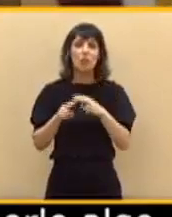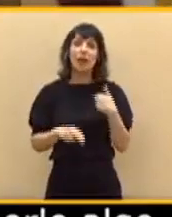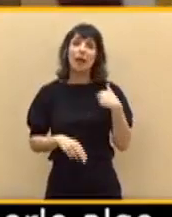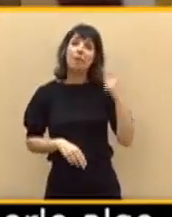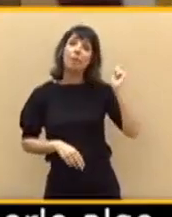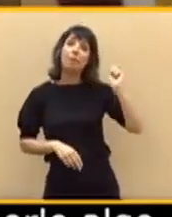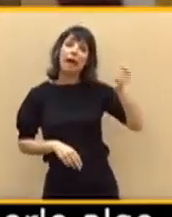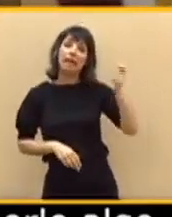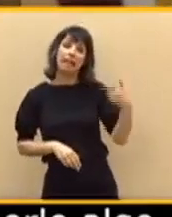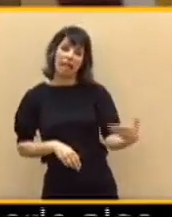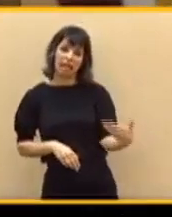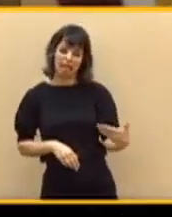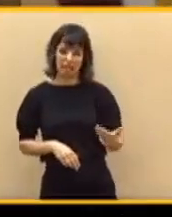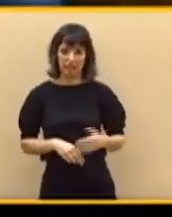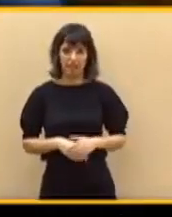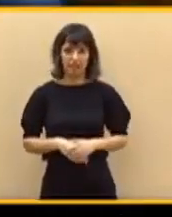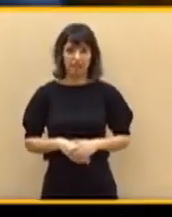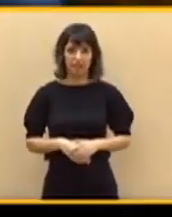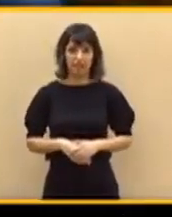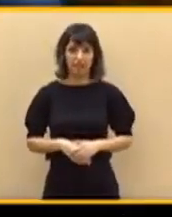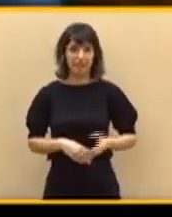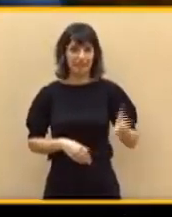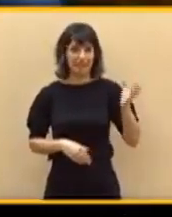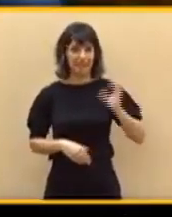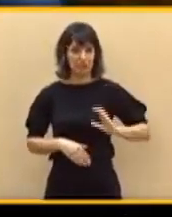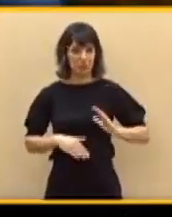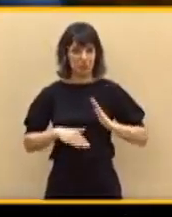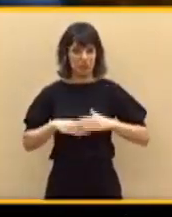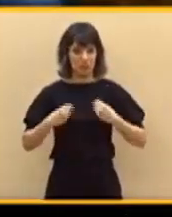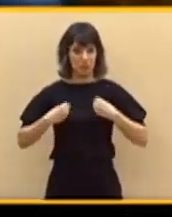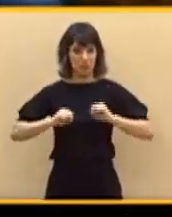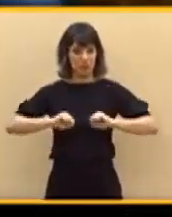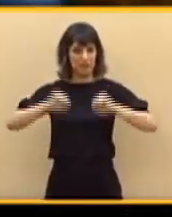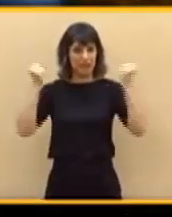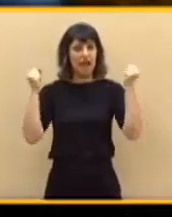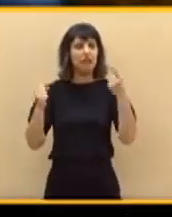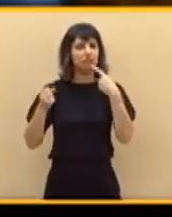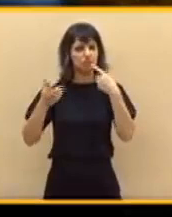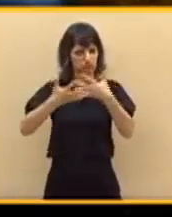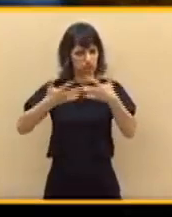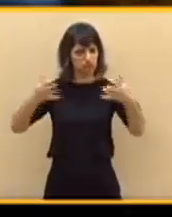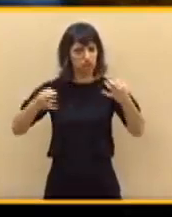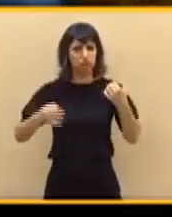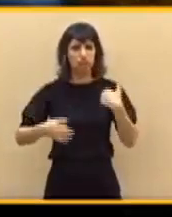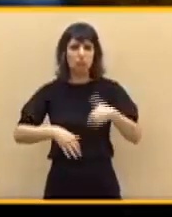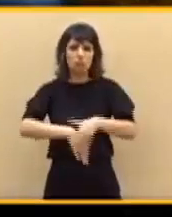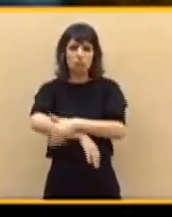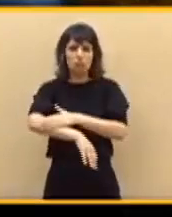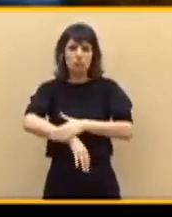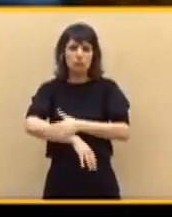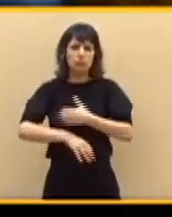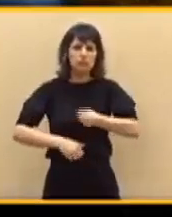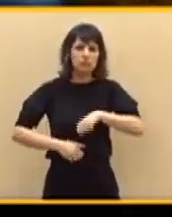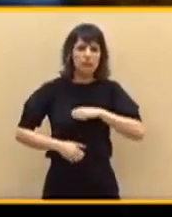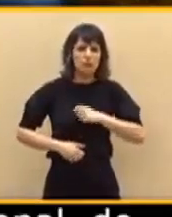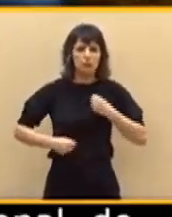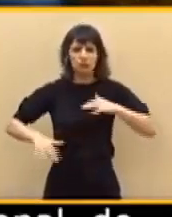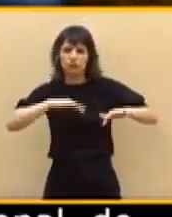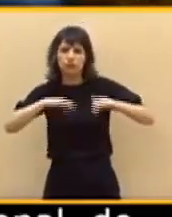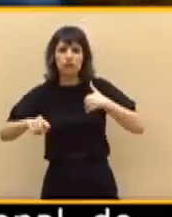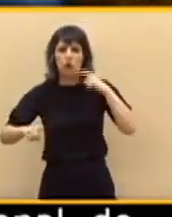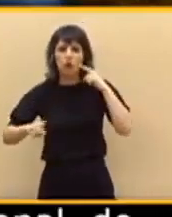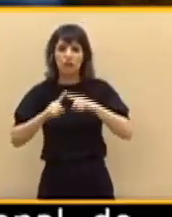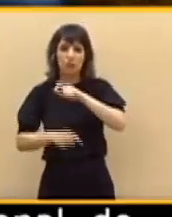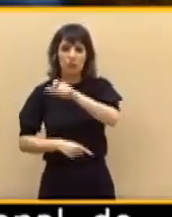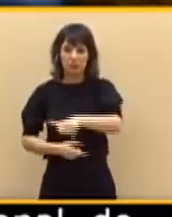cuestión del nuevo Ingreso Mínimo Vital, las enérgicas medidas del Gobierno español para proteger las rentas de las personas vulnerables durante la actual